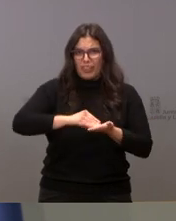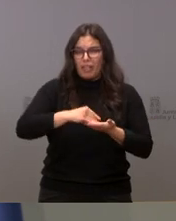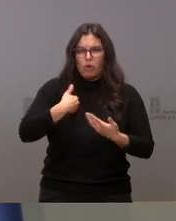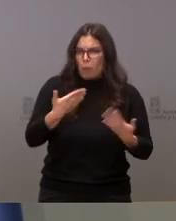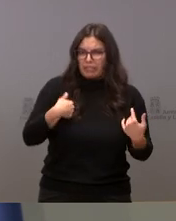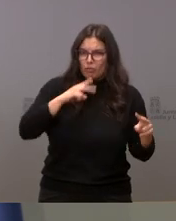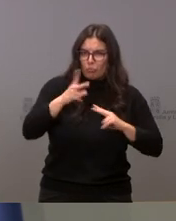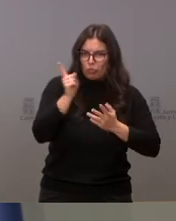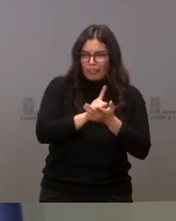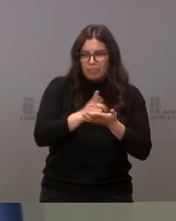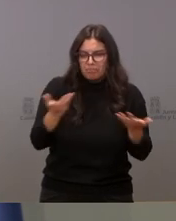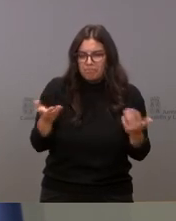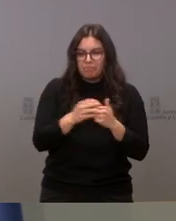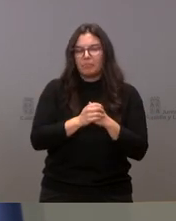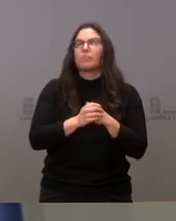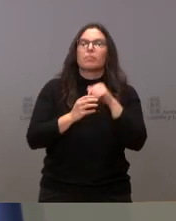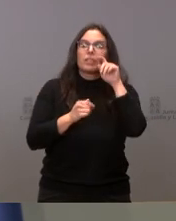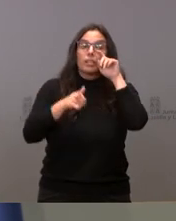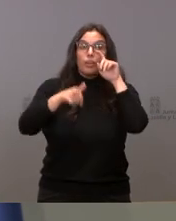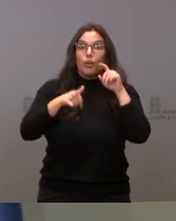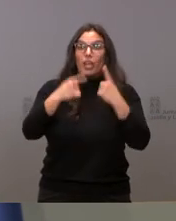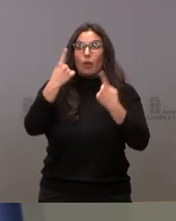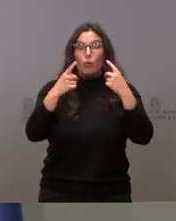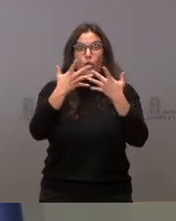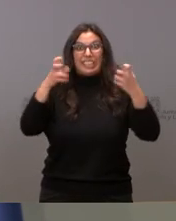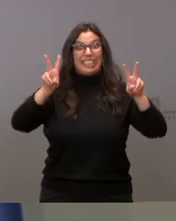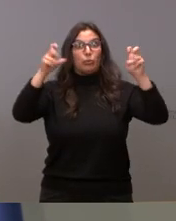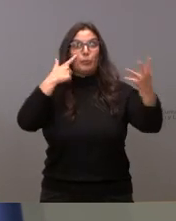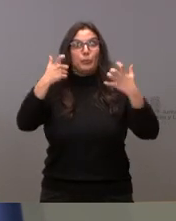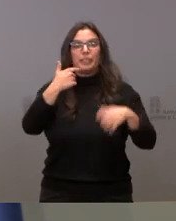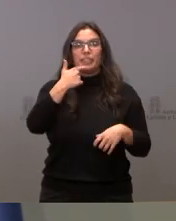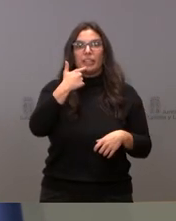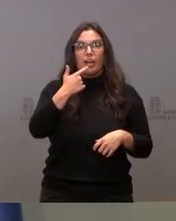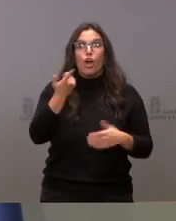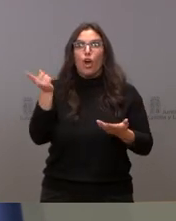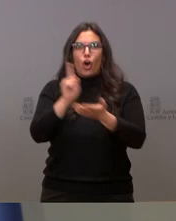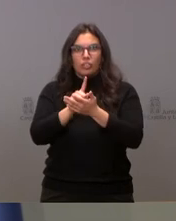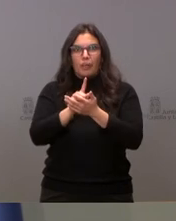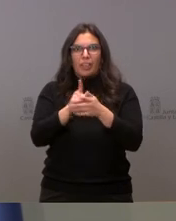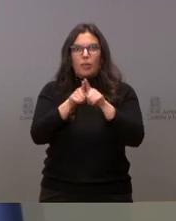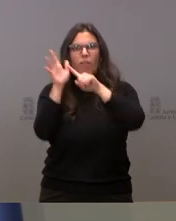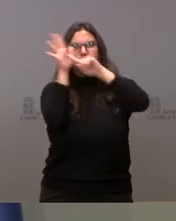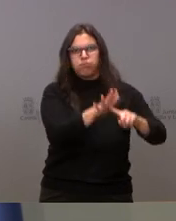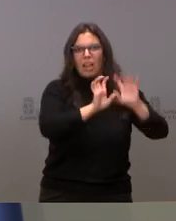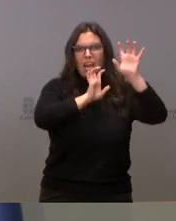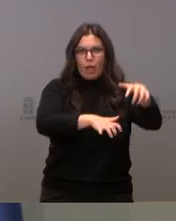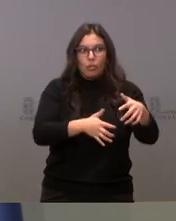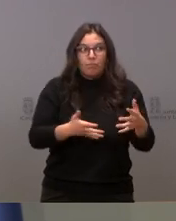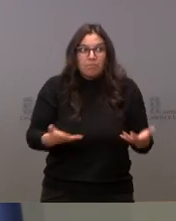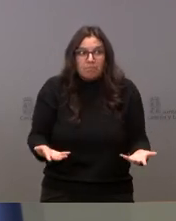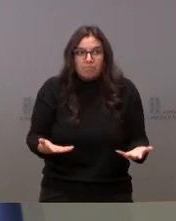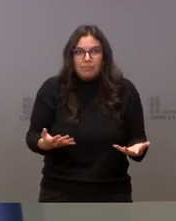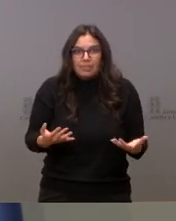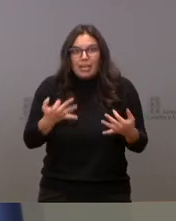nada, lo vuelvo a contestar. De hecho, hoy ha habido quien titulaba que volvíamos a agraviar a León, porque siempre existe la